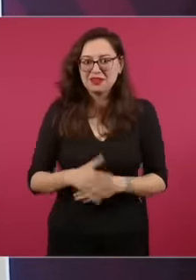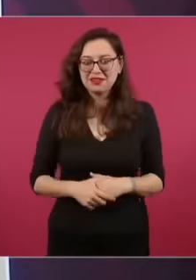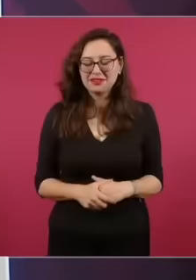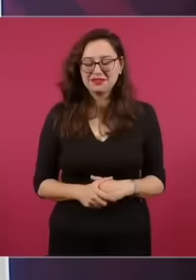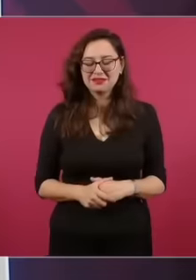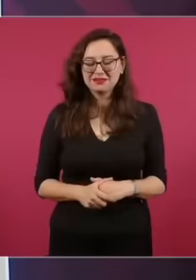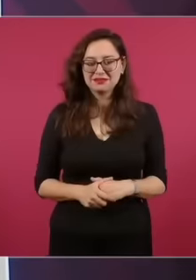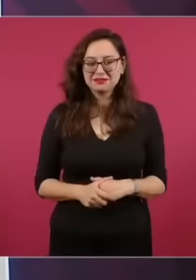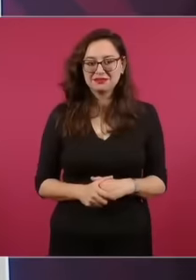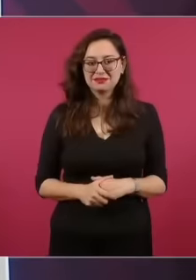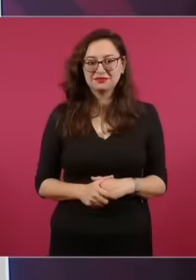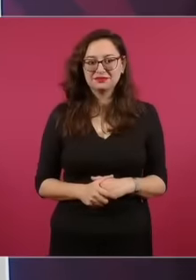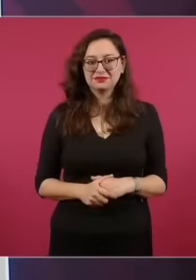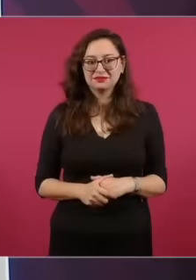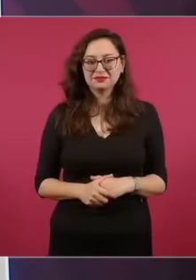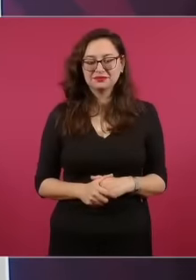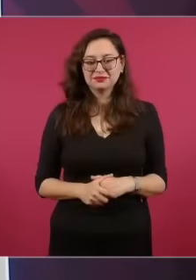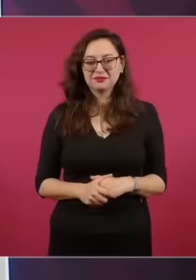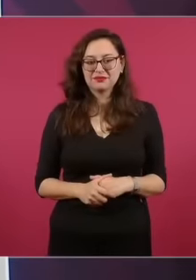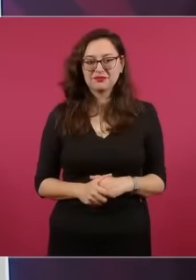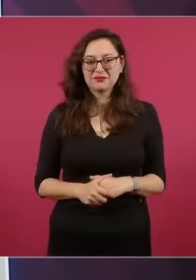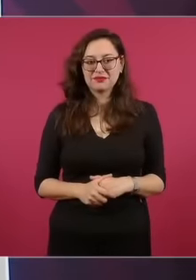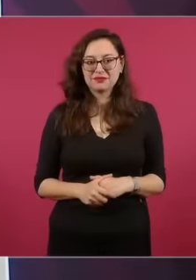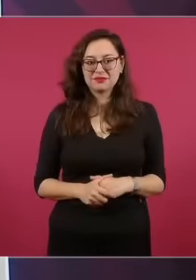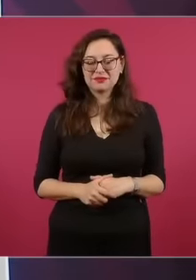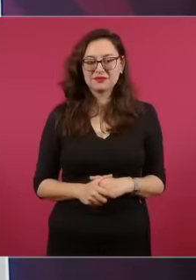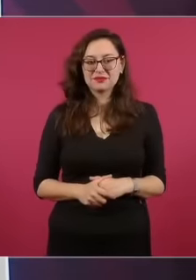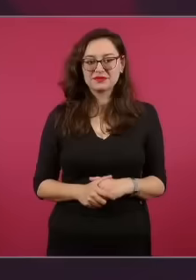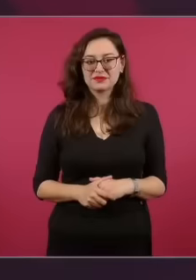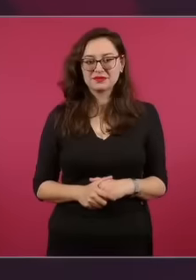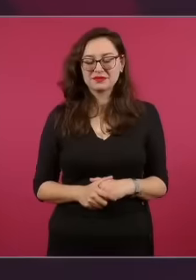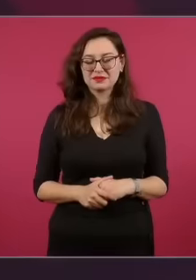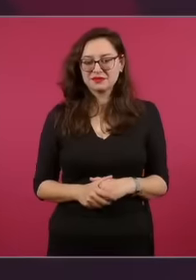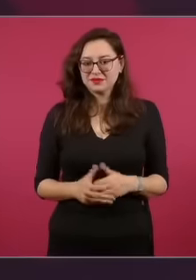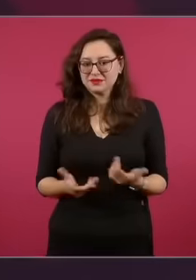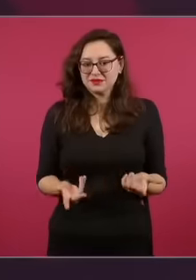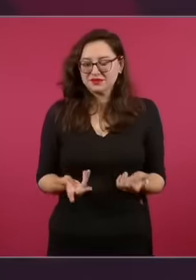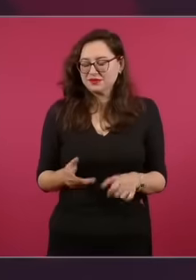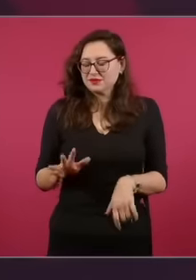por eso es que